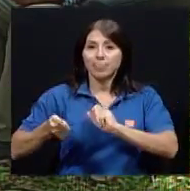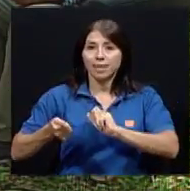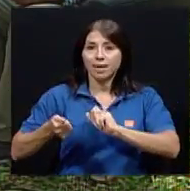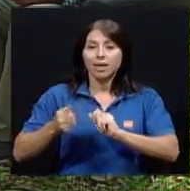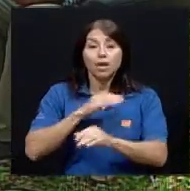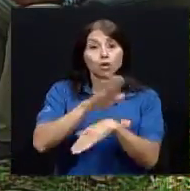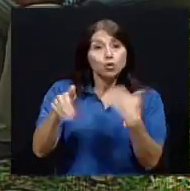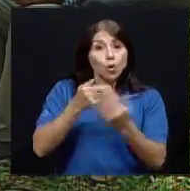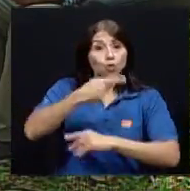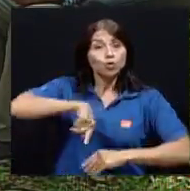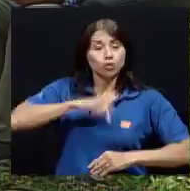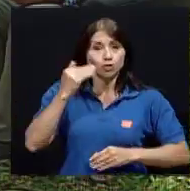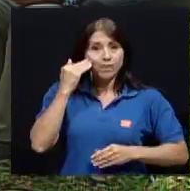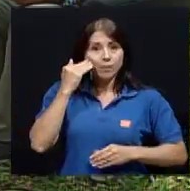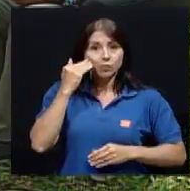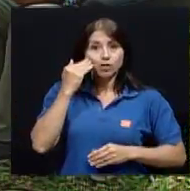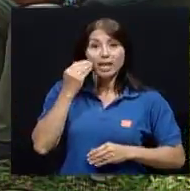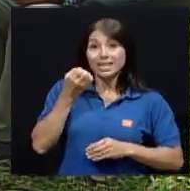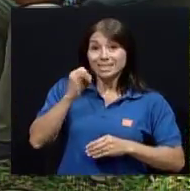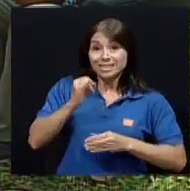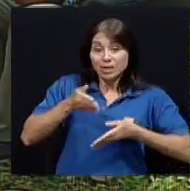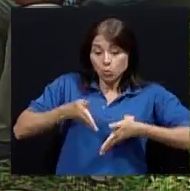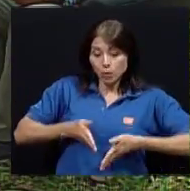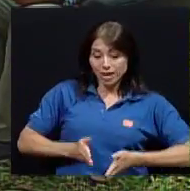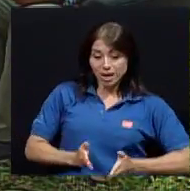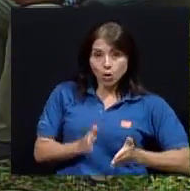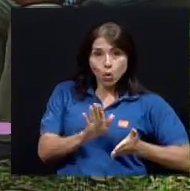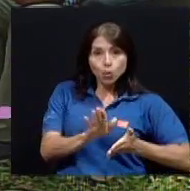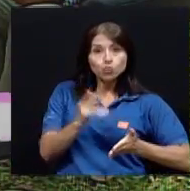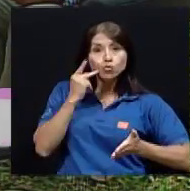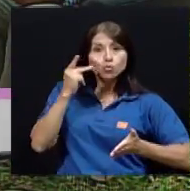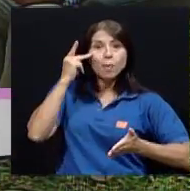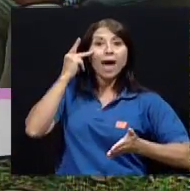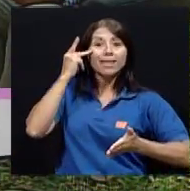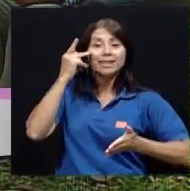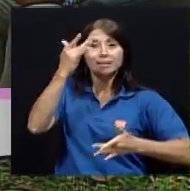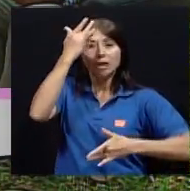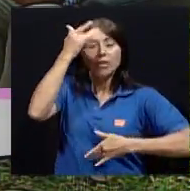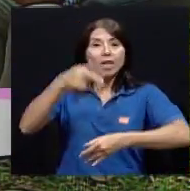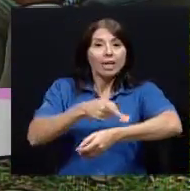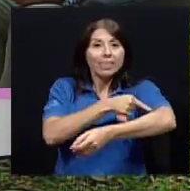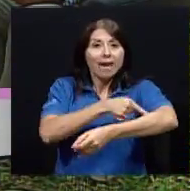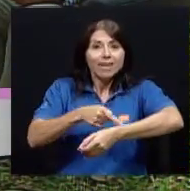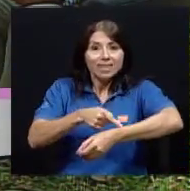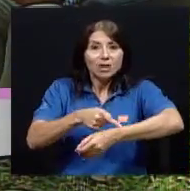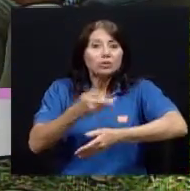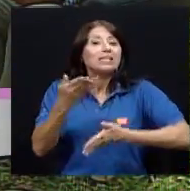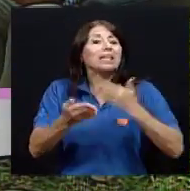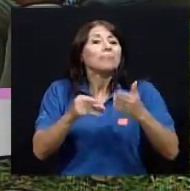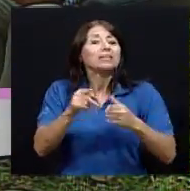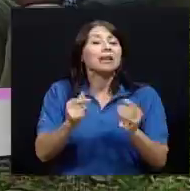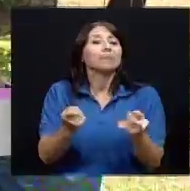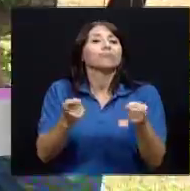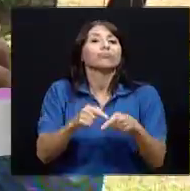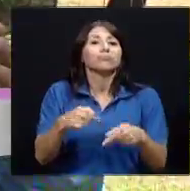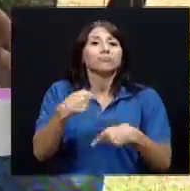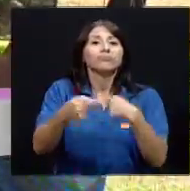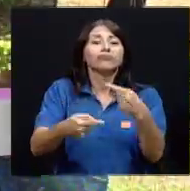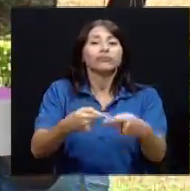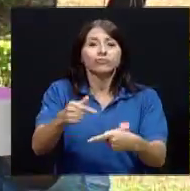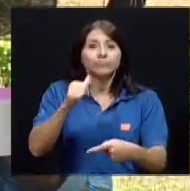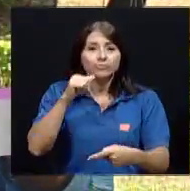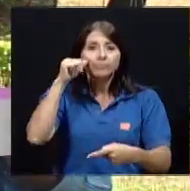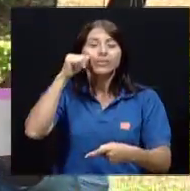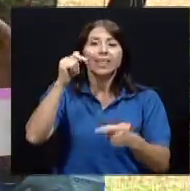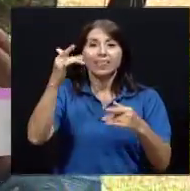tiene, que es hijo de padres diabéticos, como digo yo, tiene un montón de acciones compradas para ser diabético. Bueno, cuando logramos